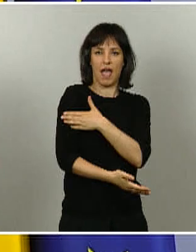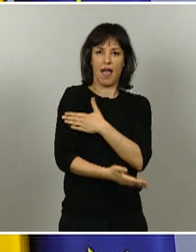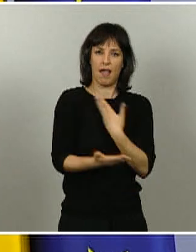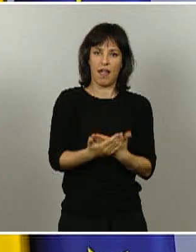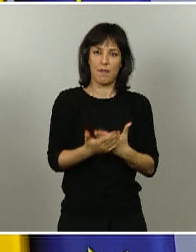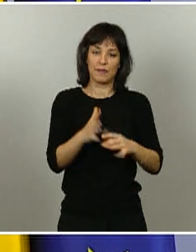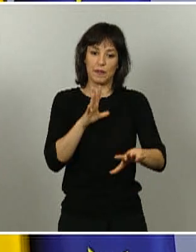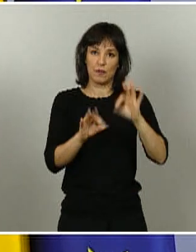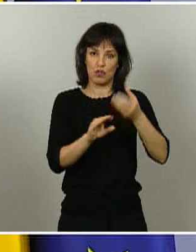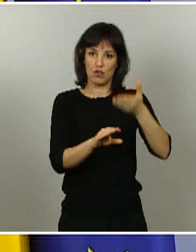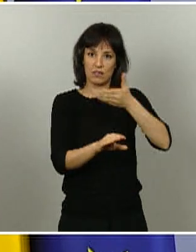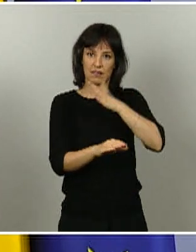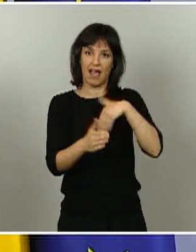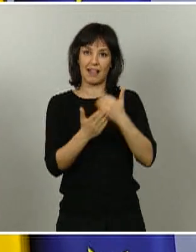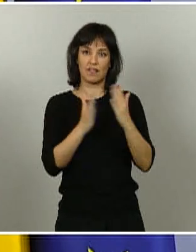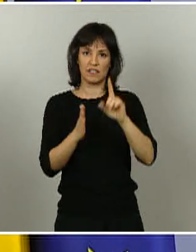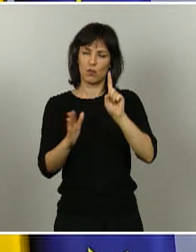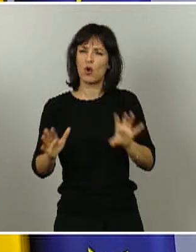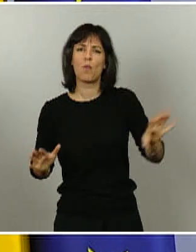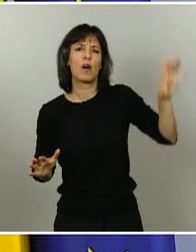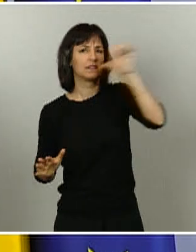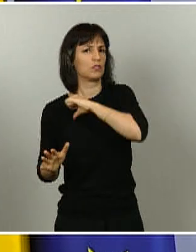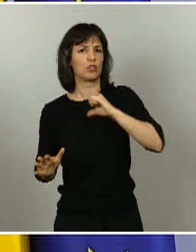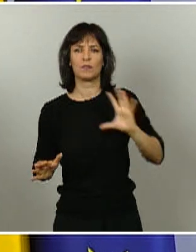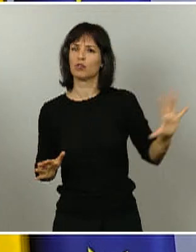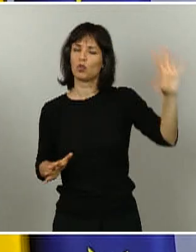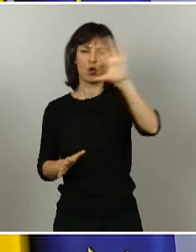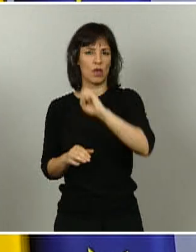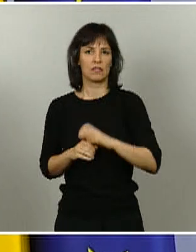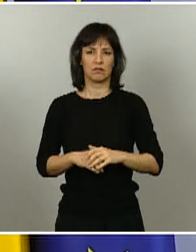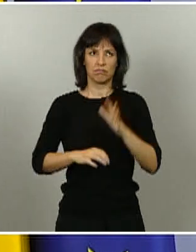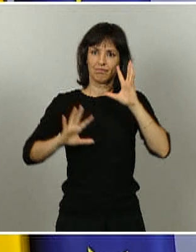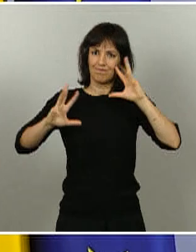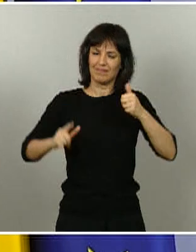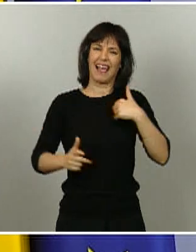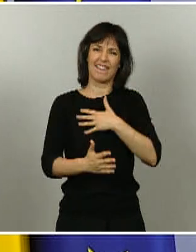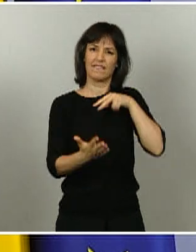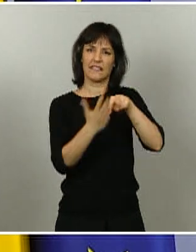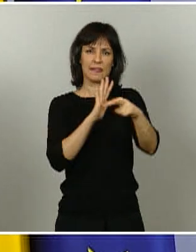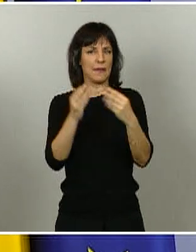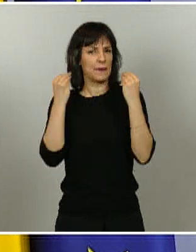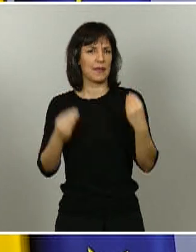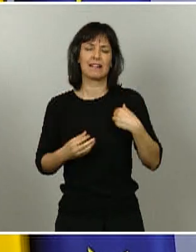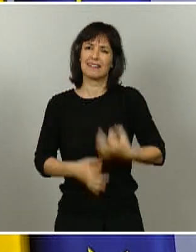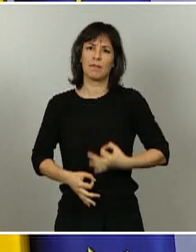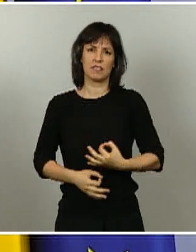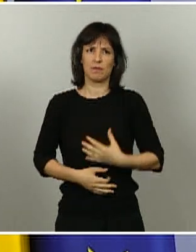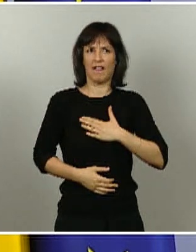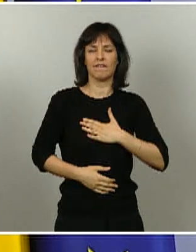la progresión a fase 1 de todas las comunidades autónomas, en un esfuerzo de transparencia que ha estado siempre en el ánimo del Ministerio.